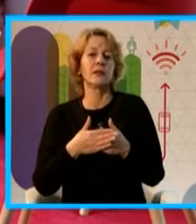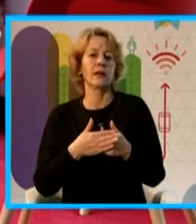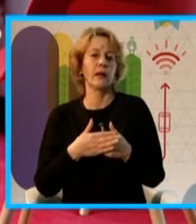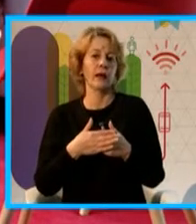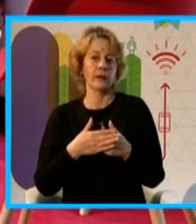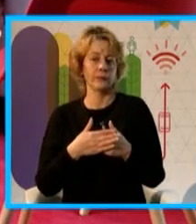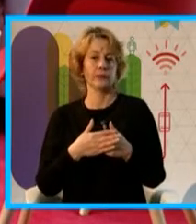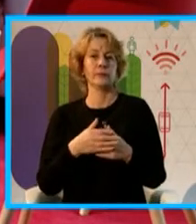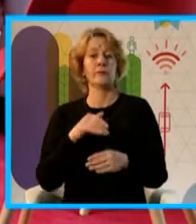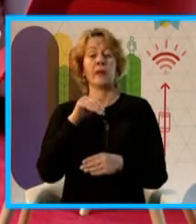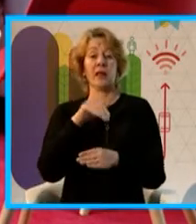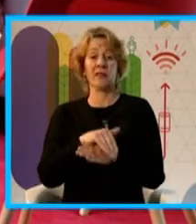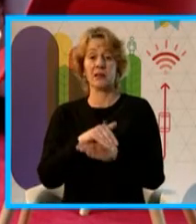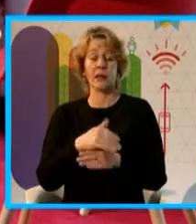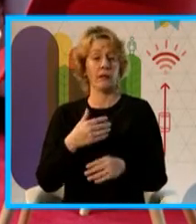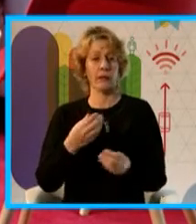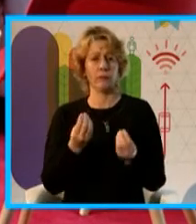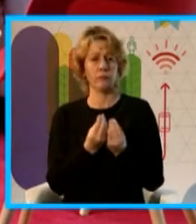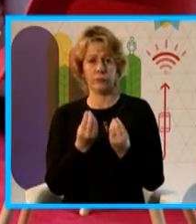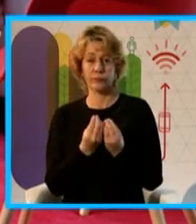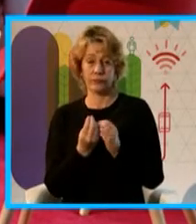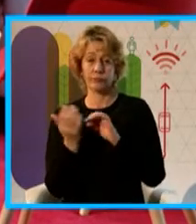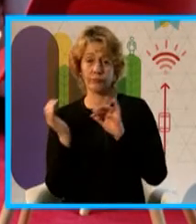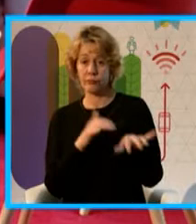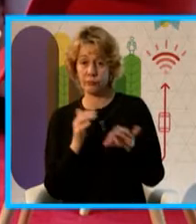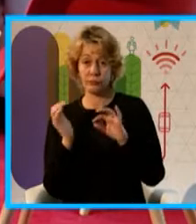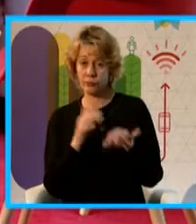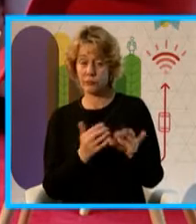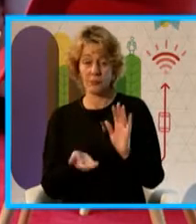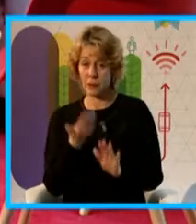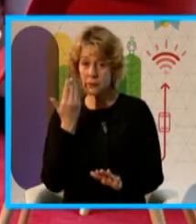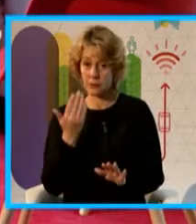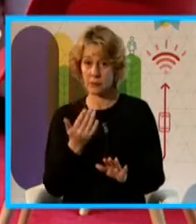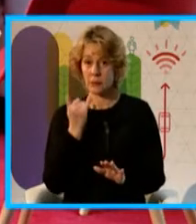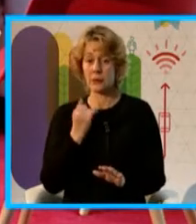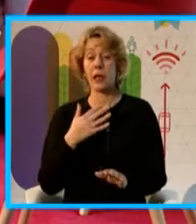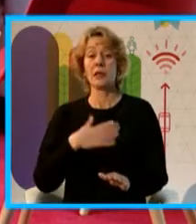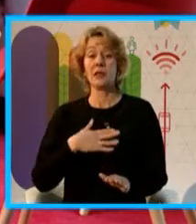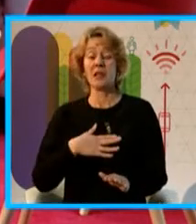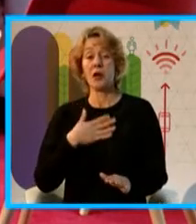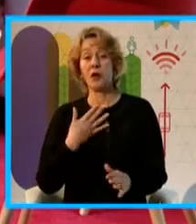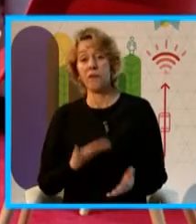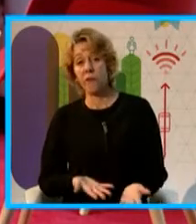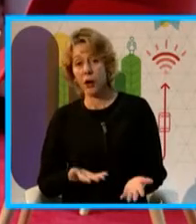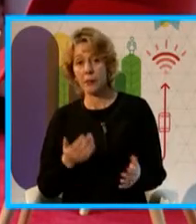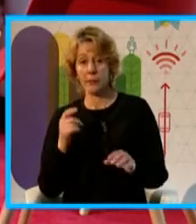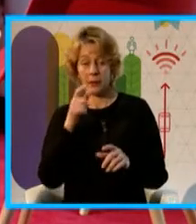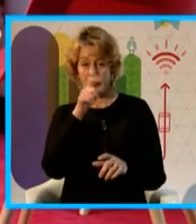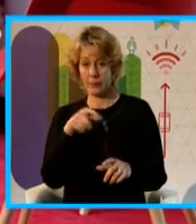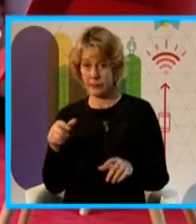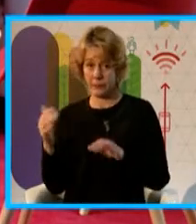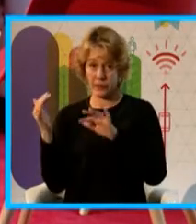La tarde es el momento donde tiene mayores visitantes y el nivel de satisfacción de la gente que visita el parque